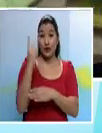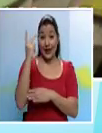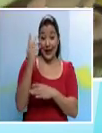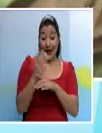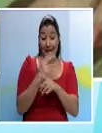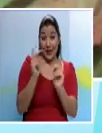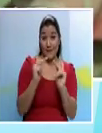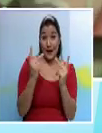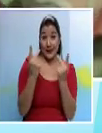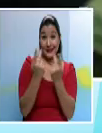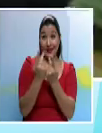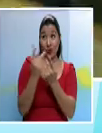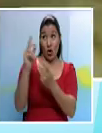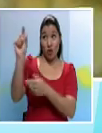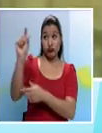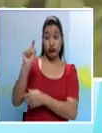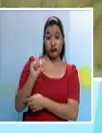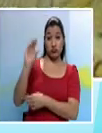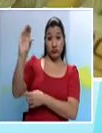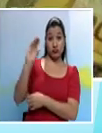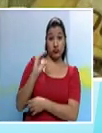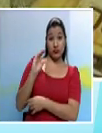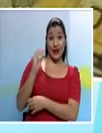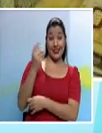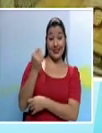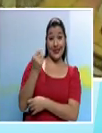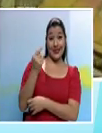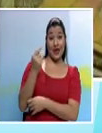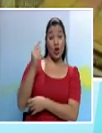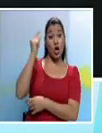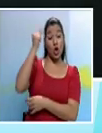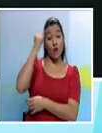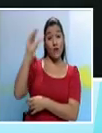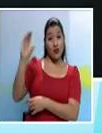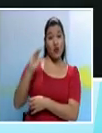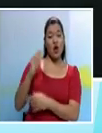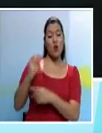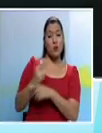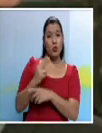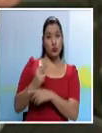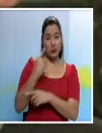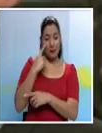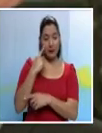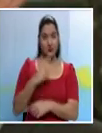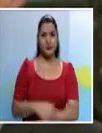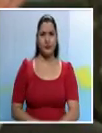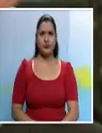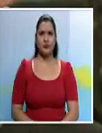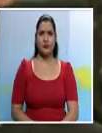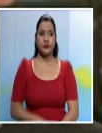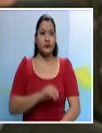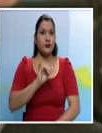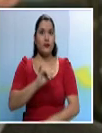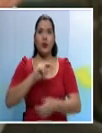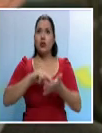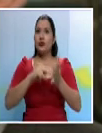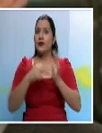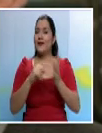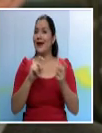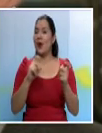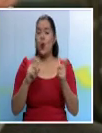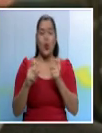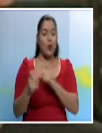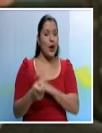declaraciones del letrado André Cambronero sobre este tema. Hace un cambio y es un cambio